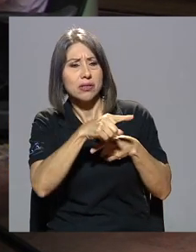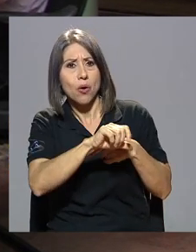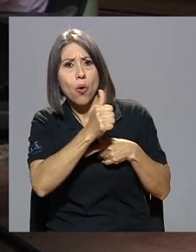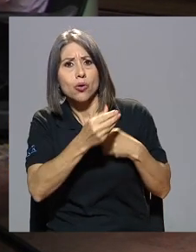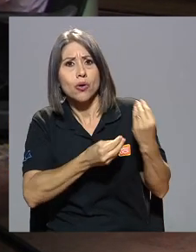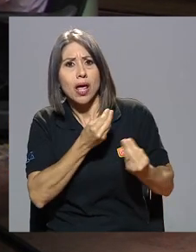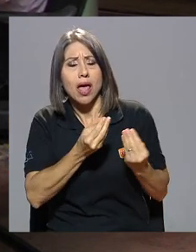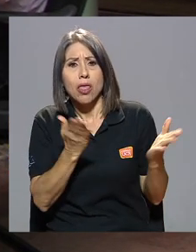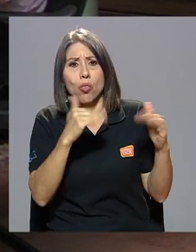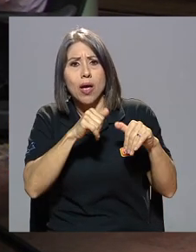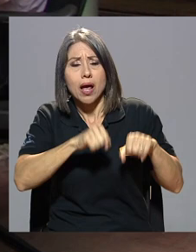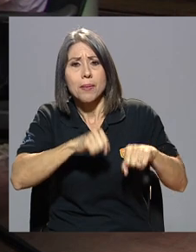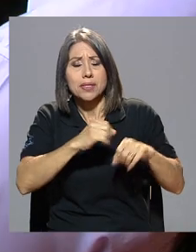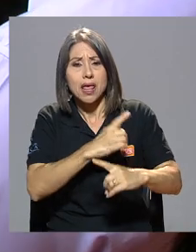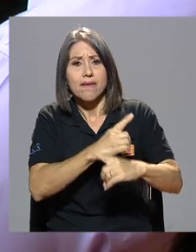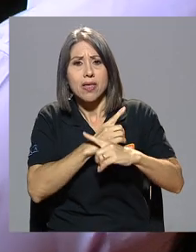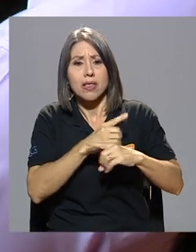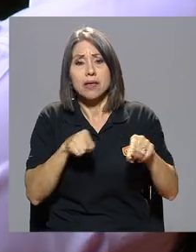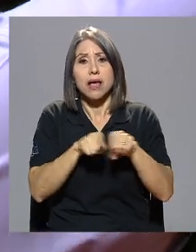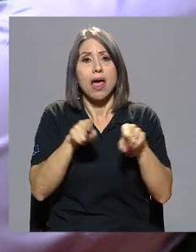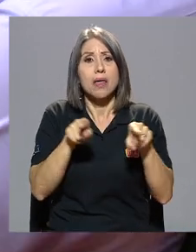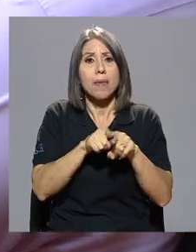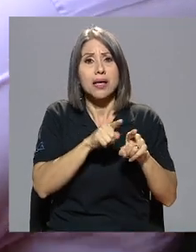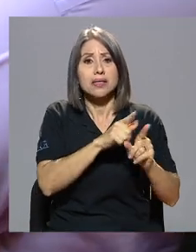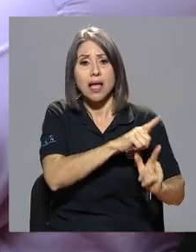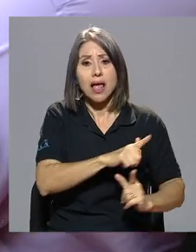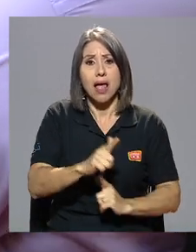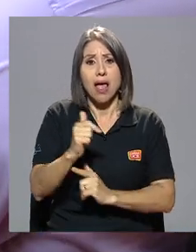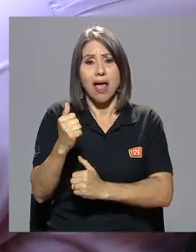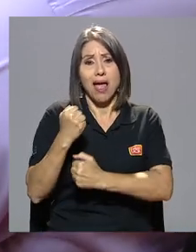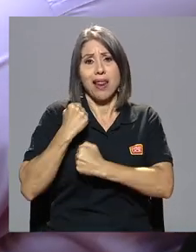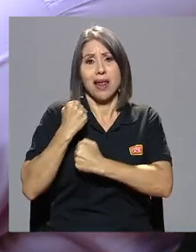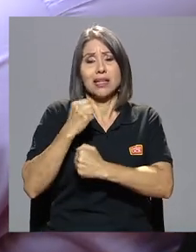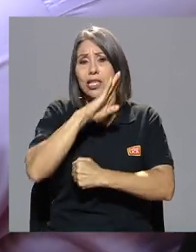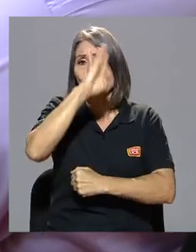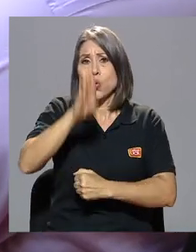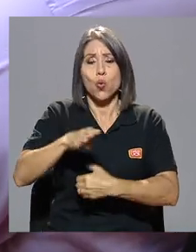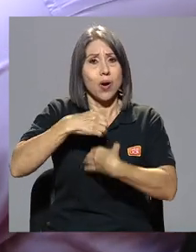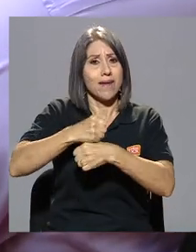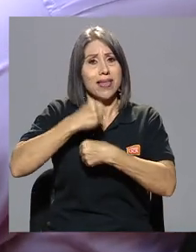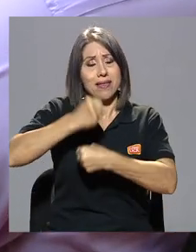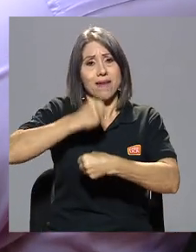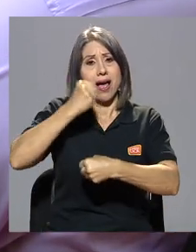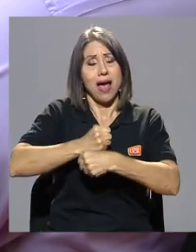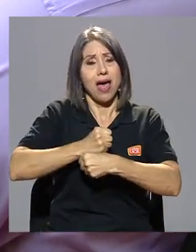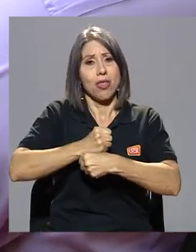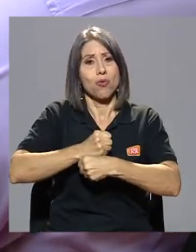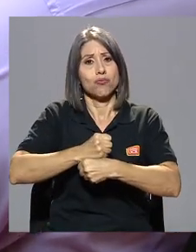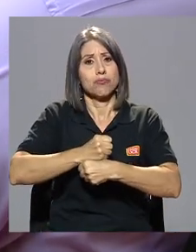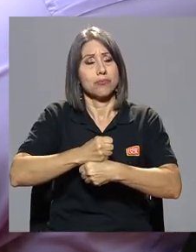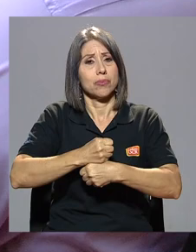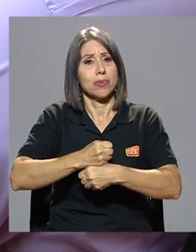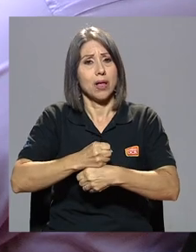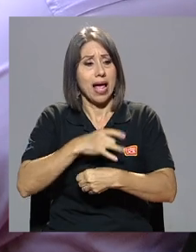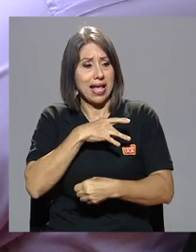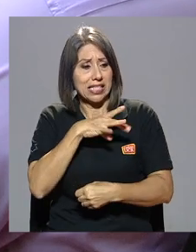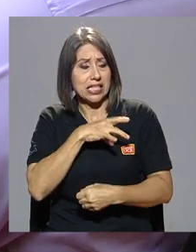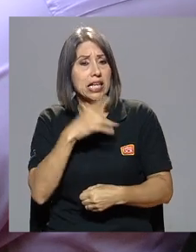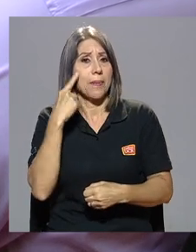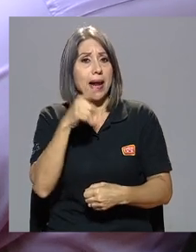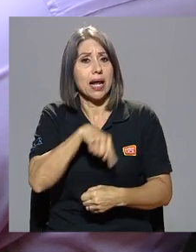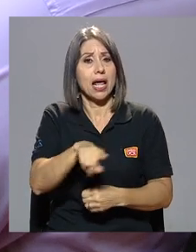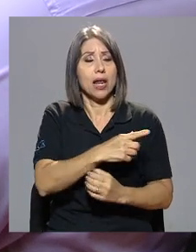nada no tenían capacidad de defenderse y además el ejército nunca habían hecho un trabajo político hacia el ejército chileno como para que fuera un ejército